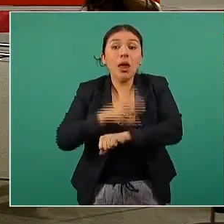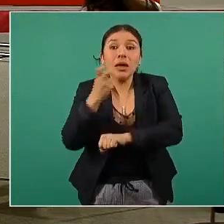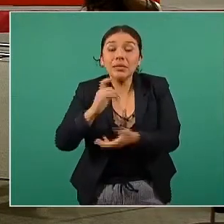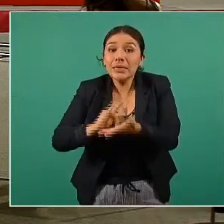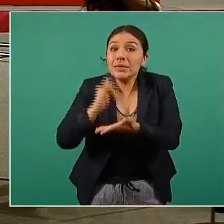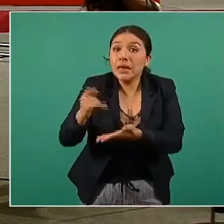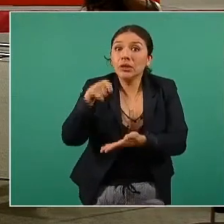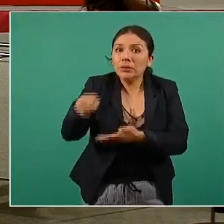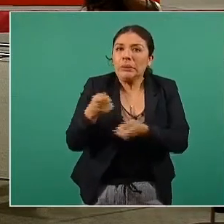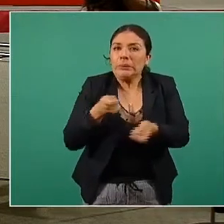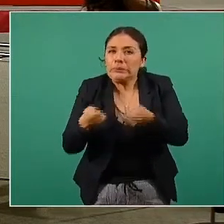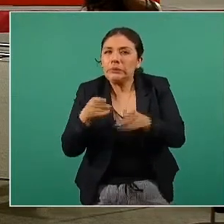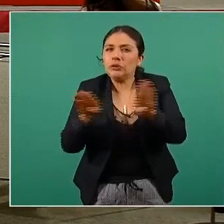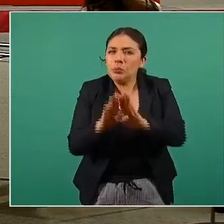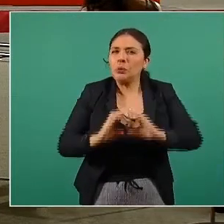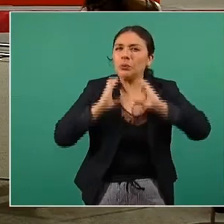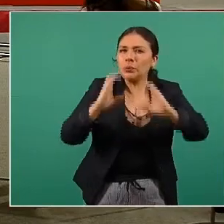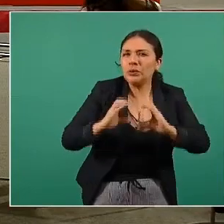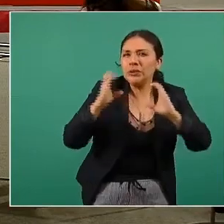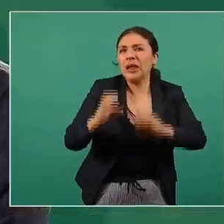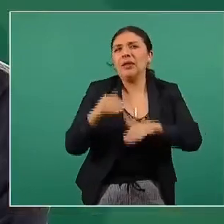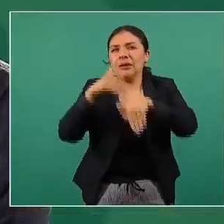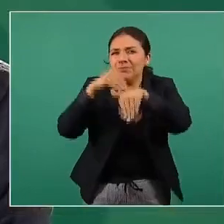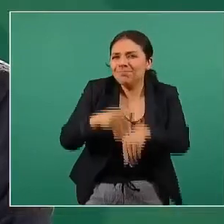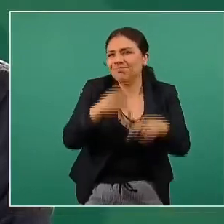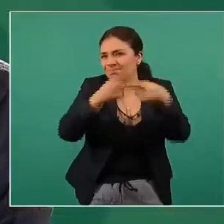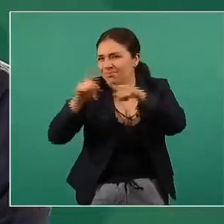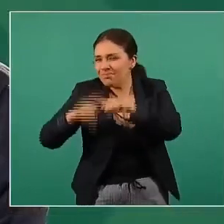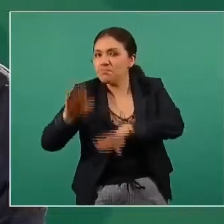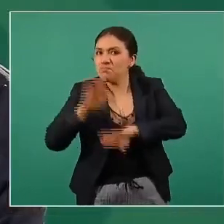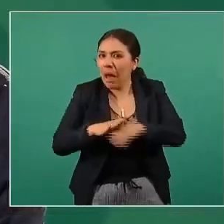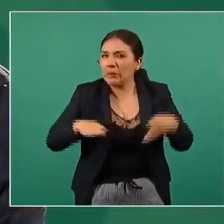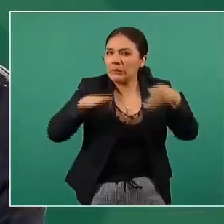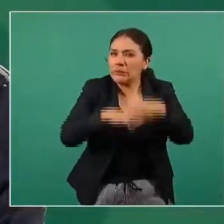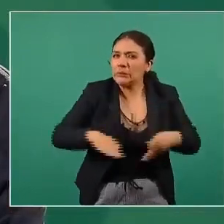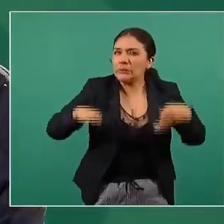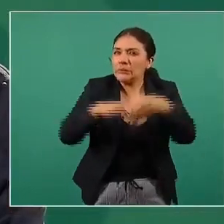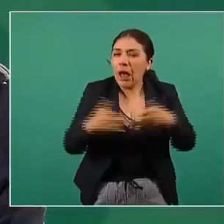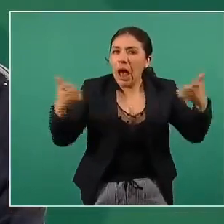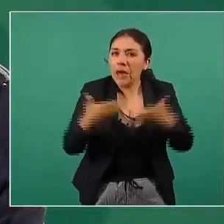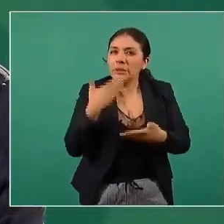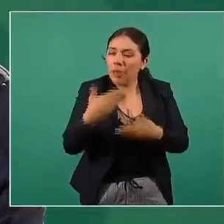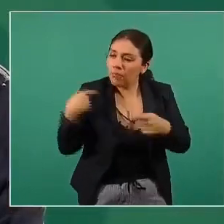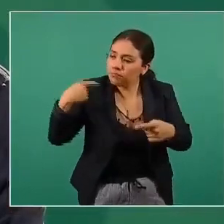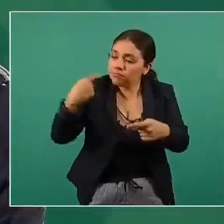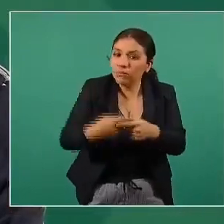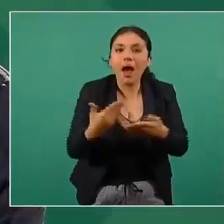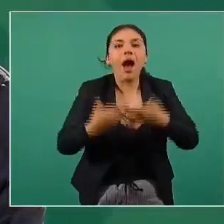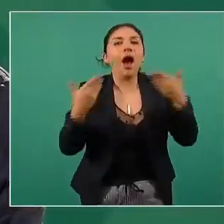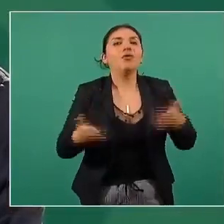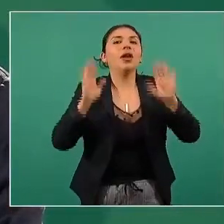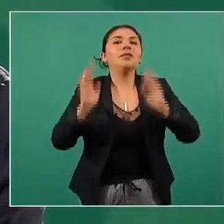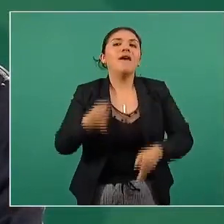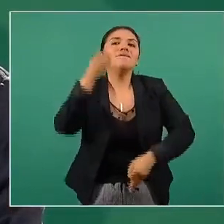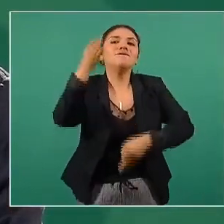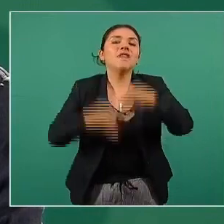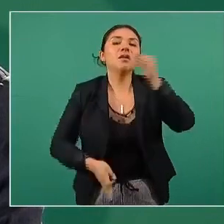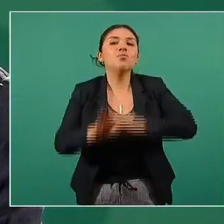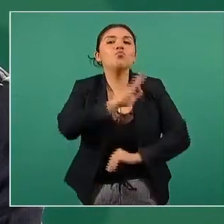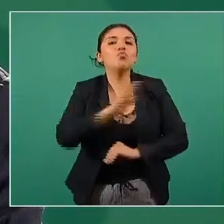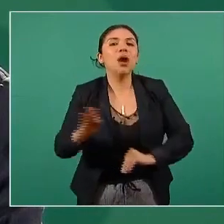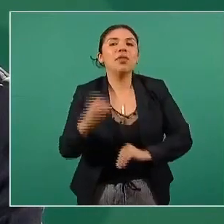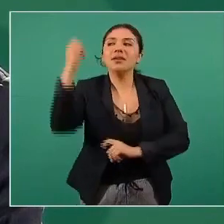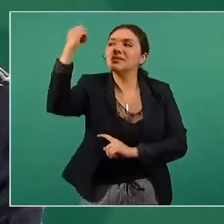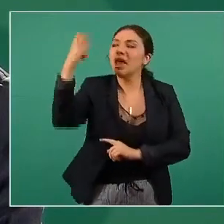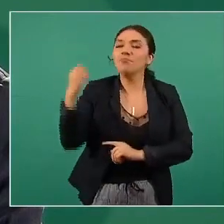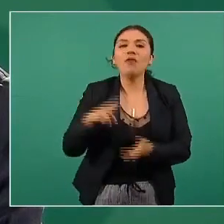muchas de las medidas que han sido muy consistentes y muy bien ejecutadas, es que se logra finalmente llegar a